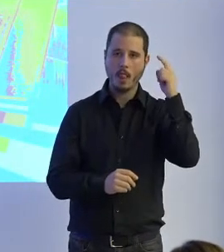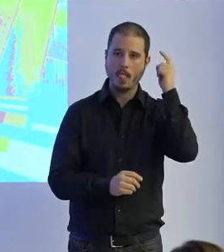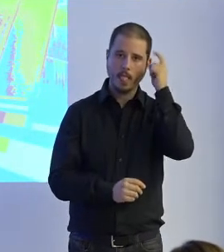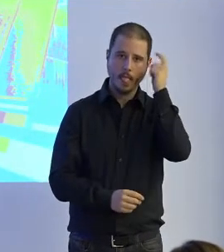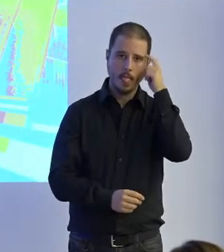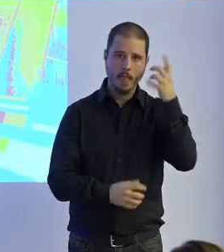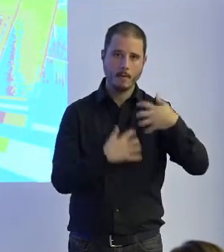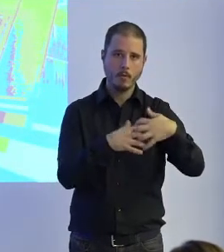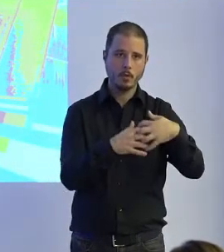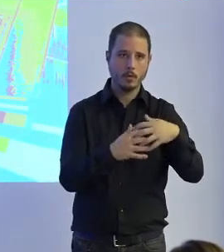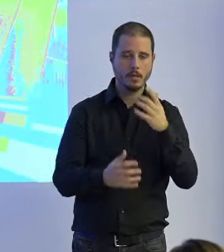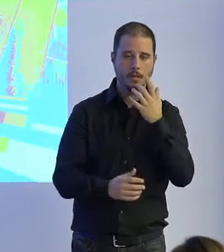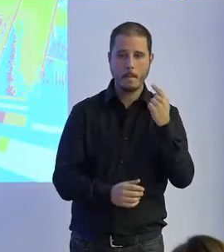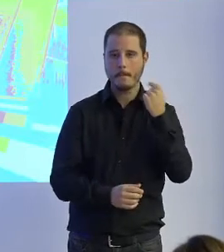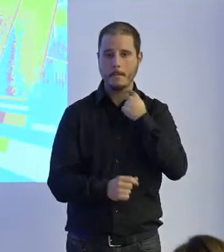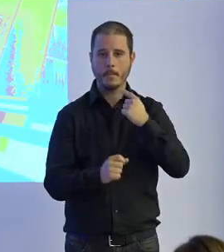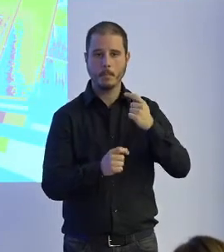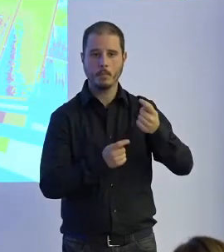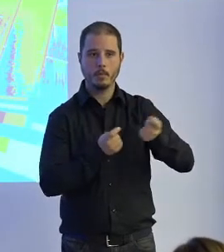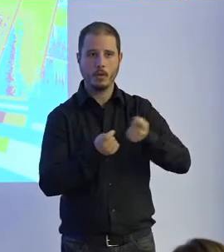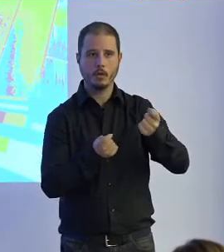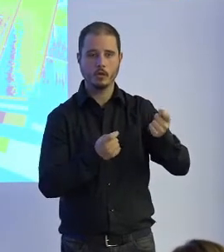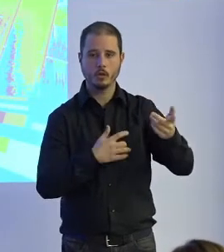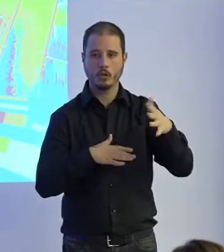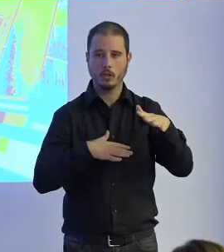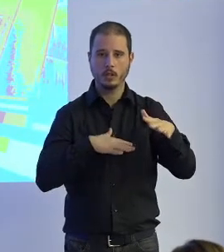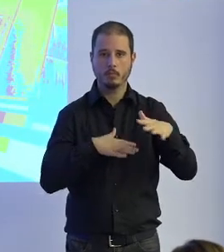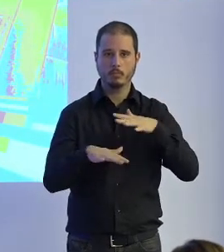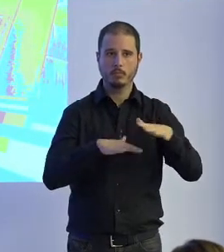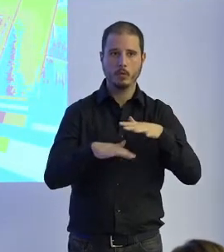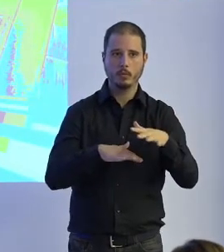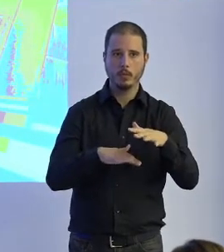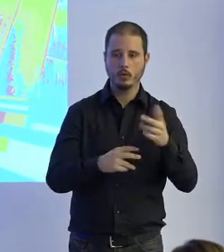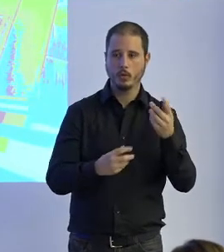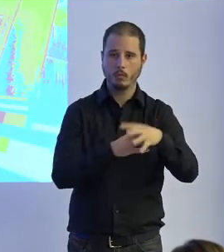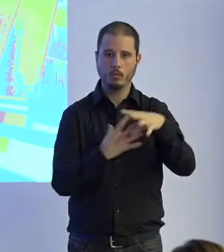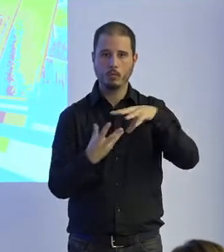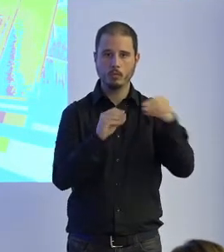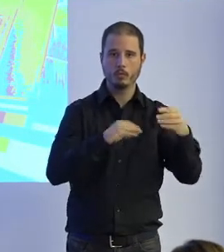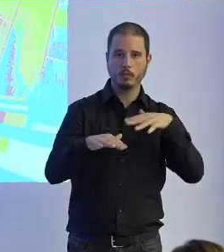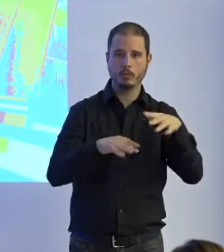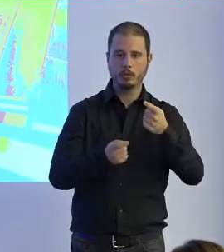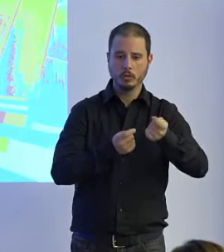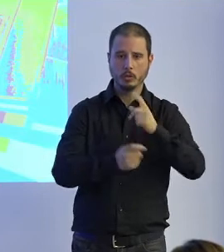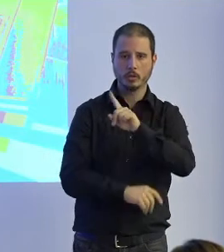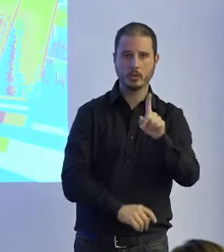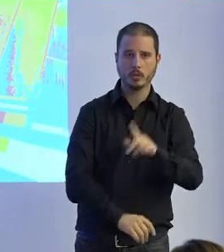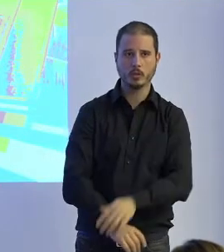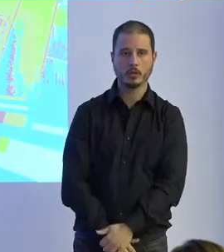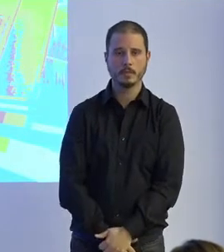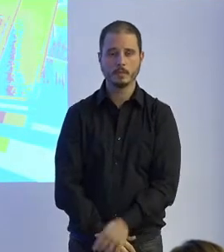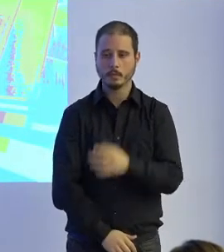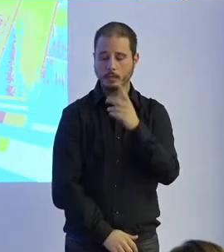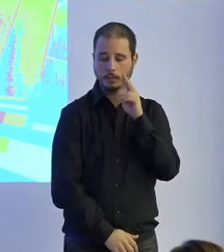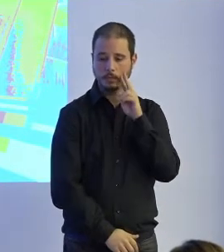el control de los patrones de movimiento de los conjuntos musculares entonces eso se puede ver o